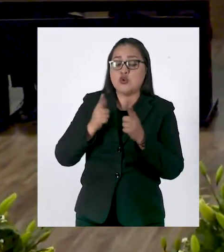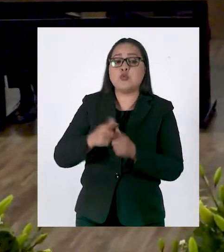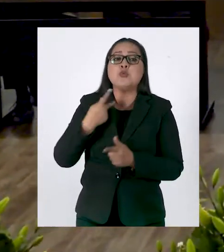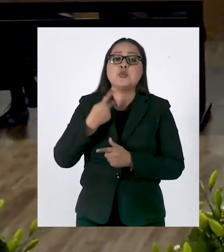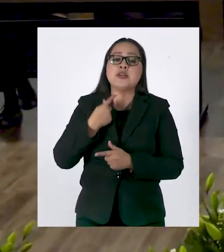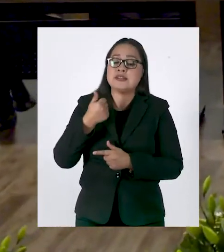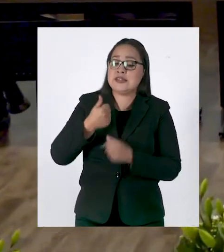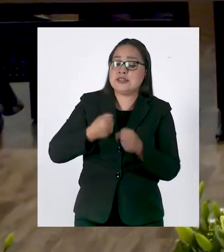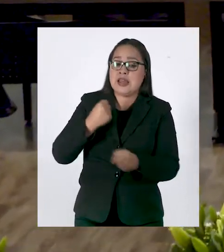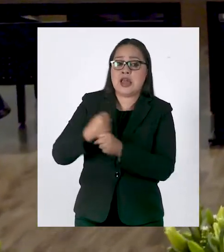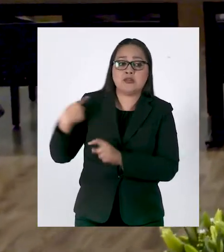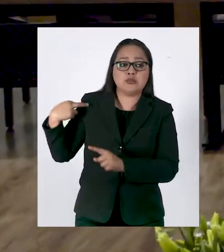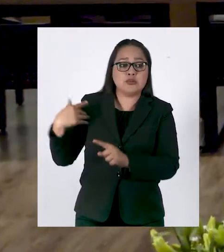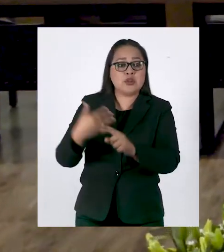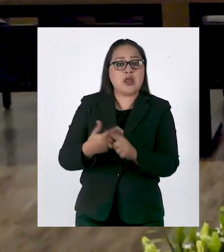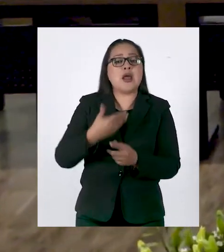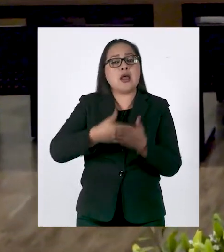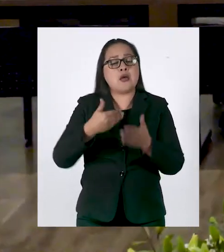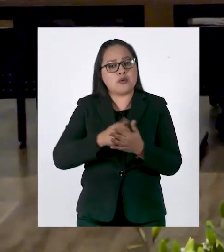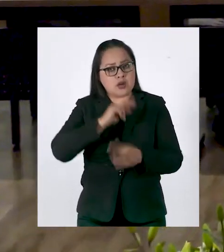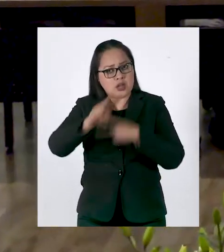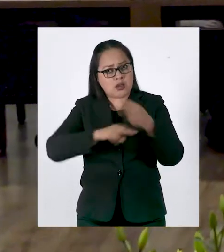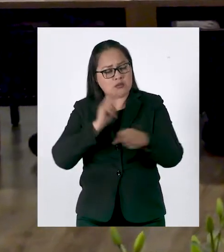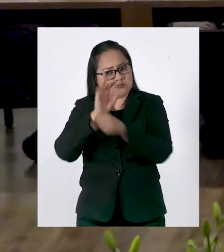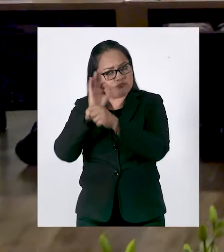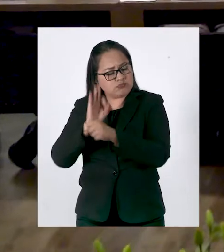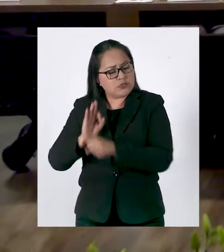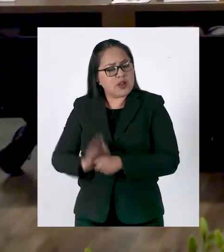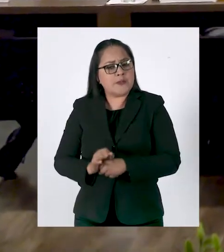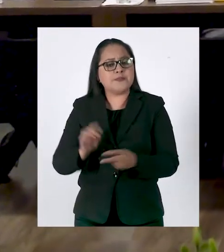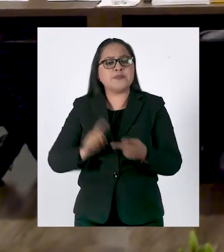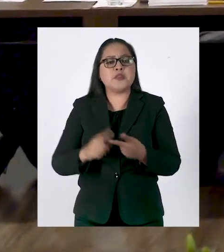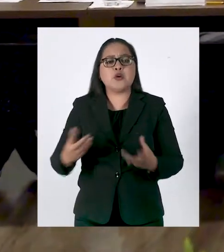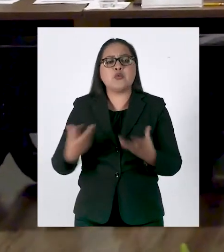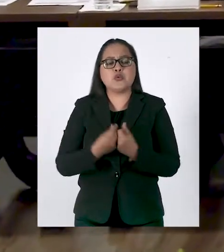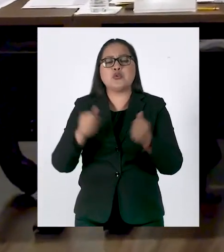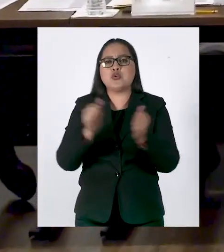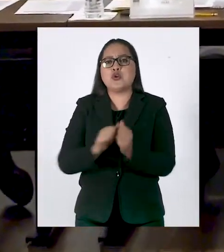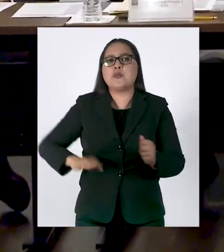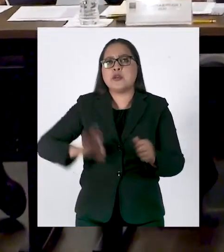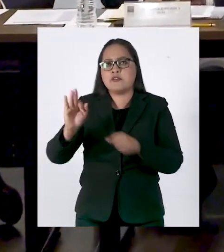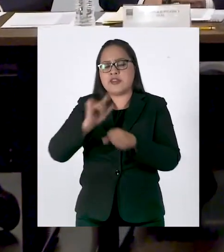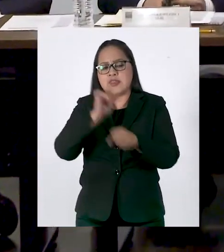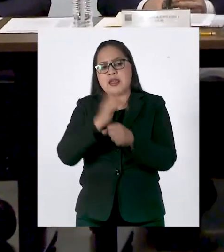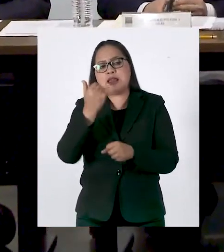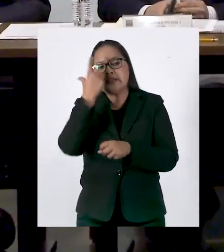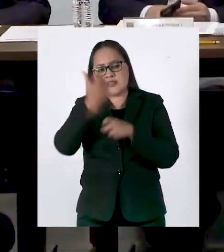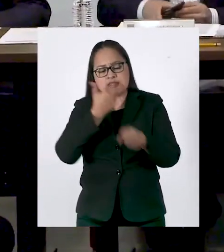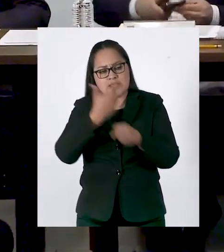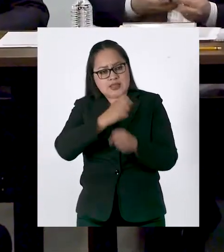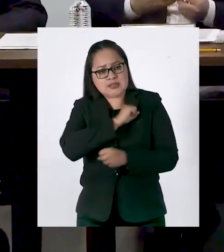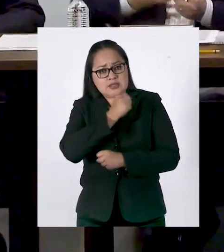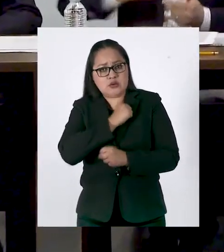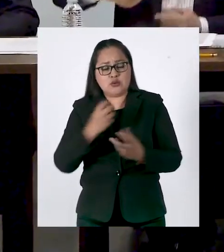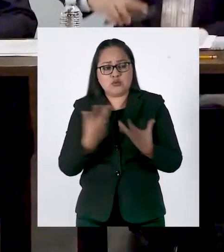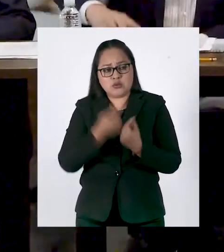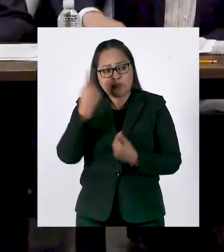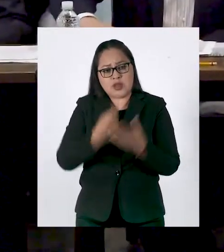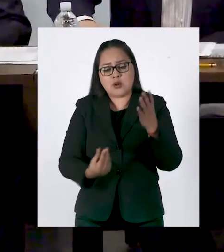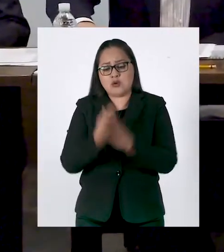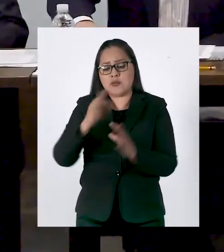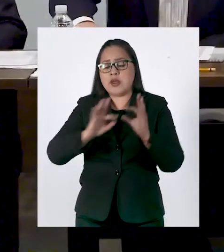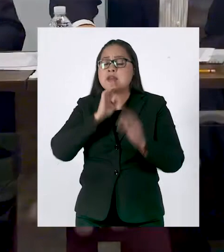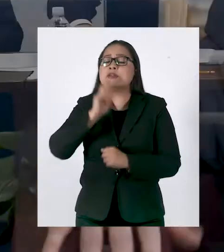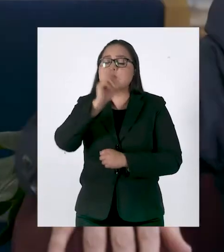partido por los últimos seis años y tener la posibilidad junto con el gobierno federal, específicamente con la Secretaría de Salud, de darle una respuesta, una alternativa